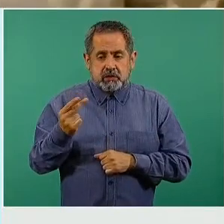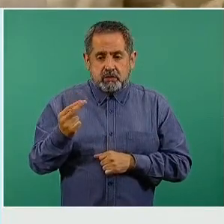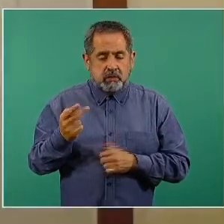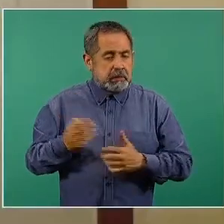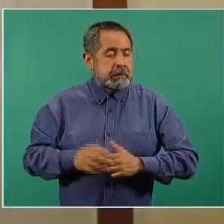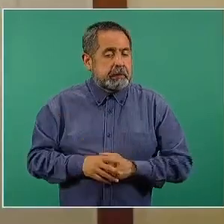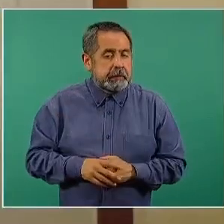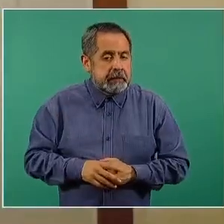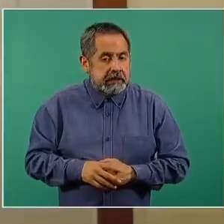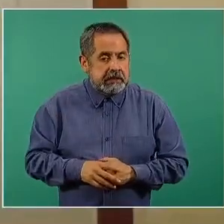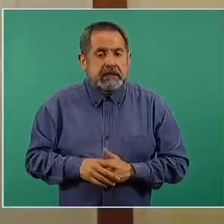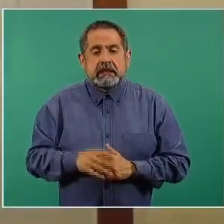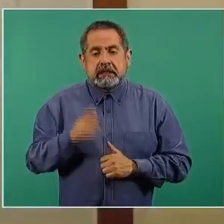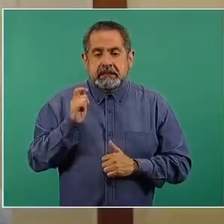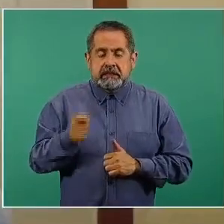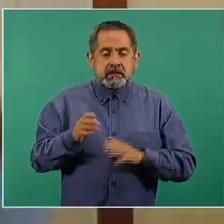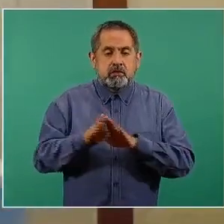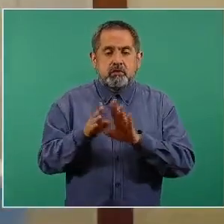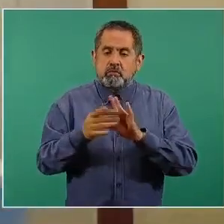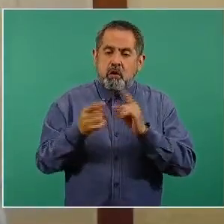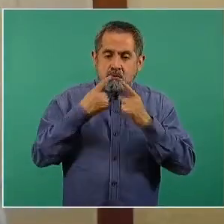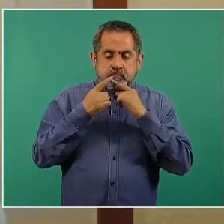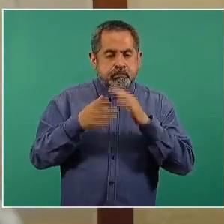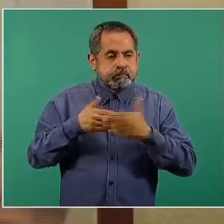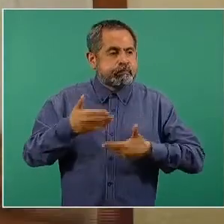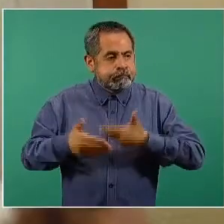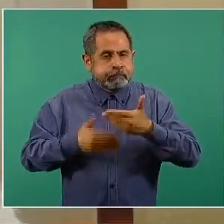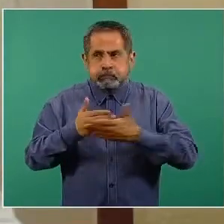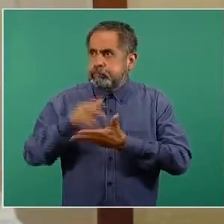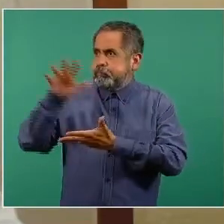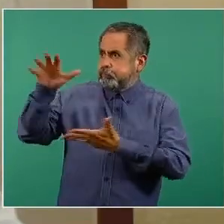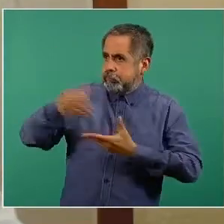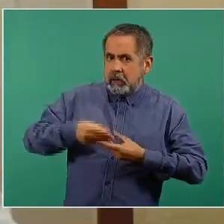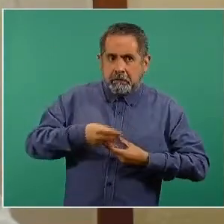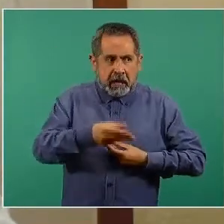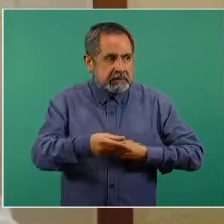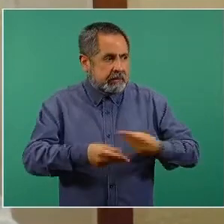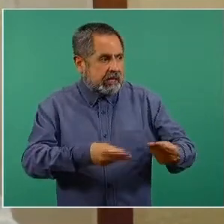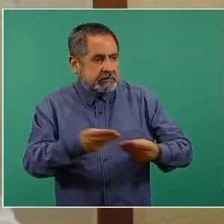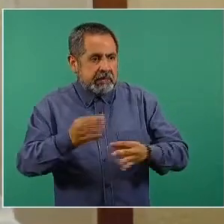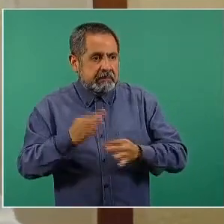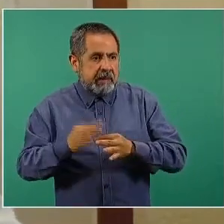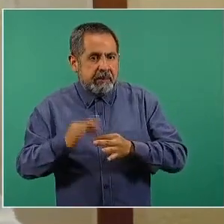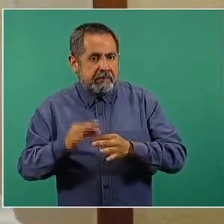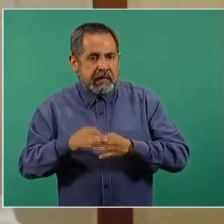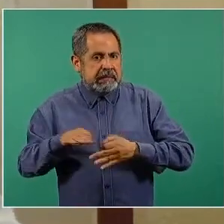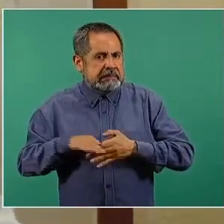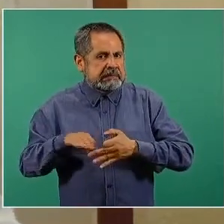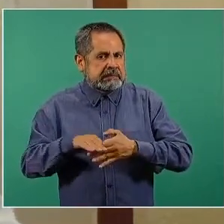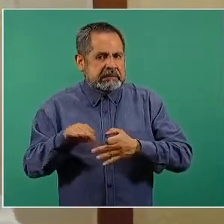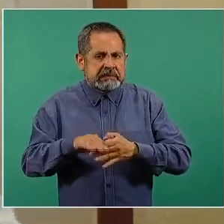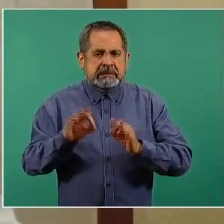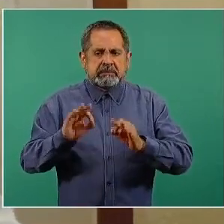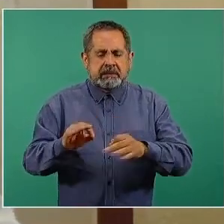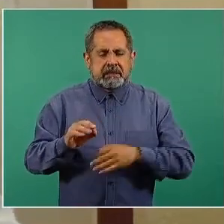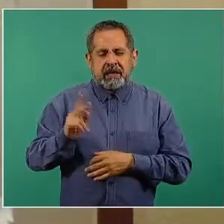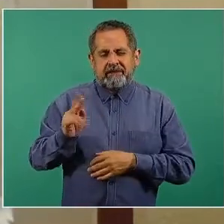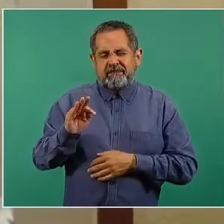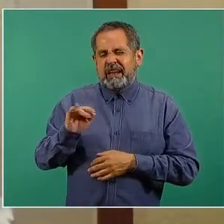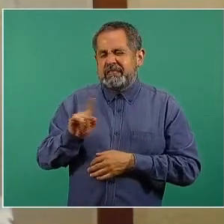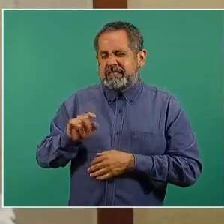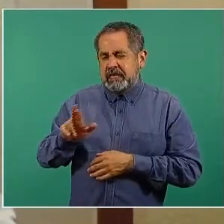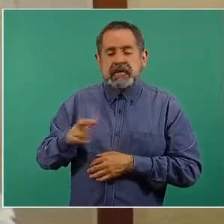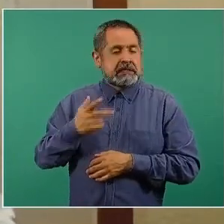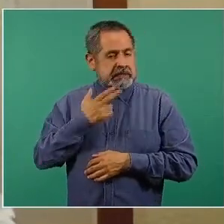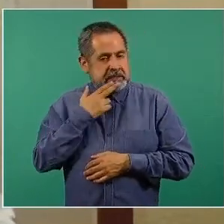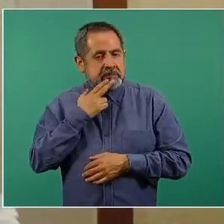Esto lo que permite es mantener un ritmo de abastecimiento de la vacuna Pfizer que nos ayuda a armar de la manera más